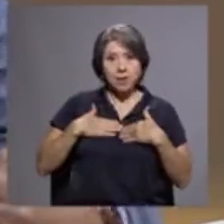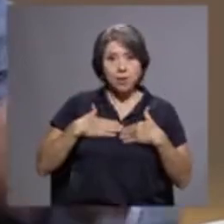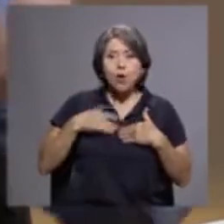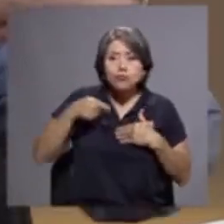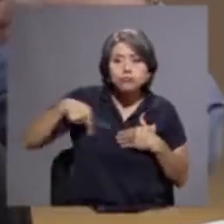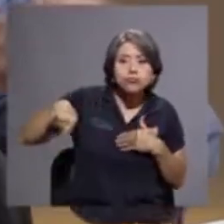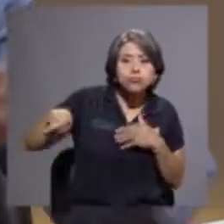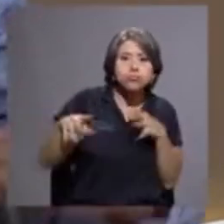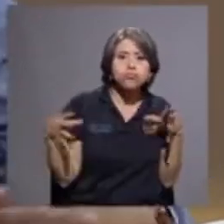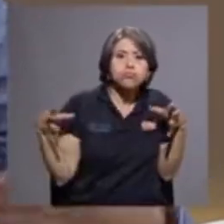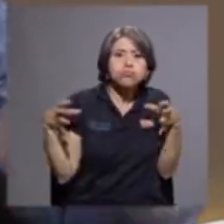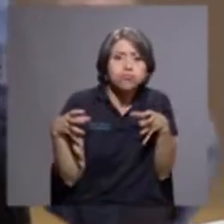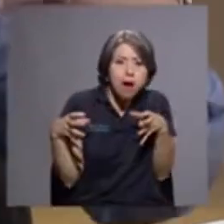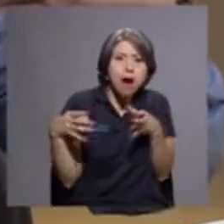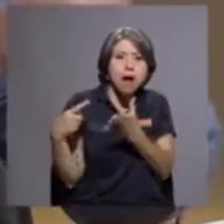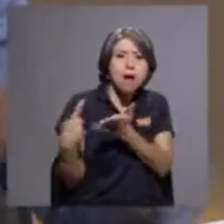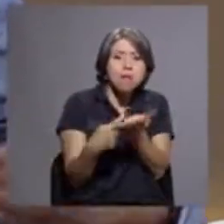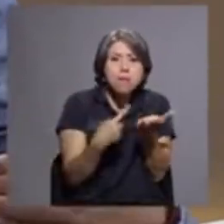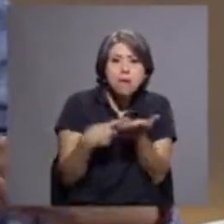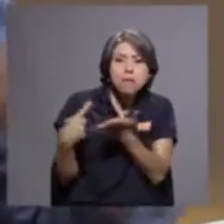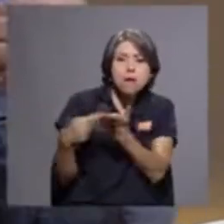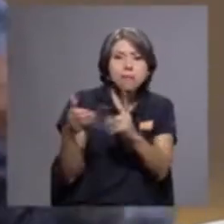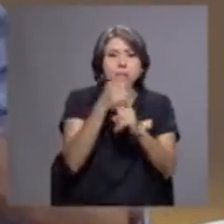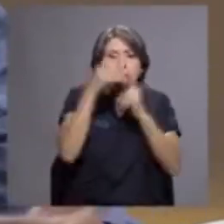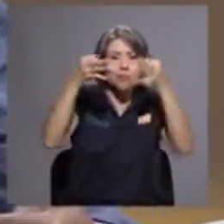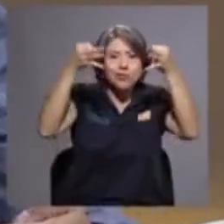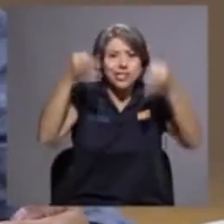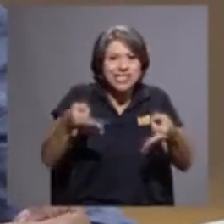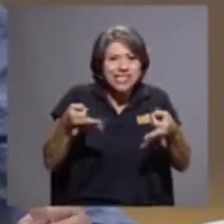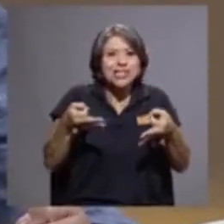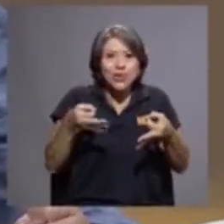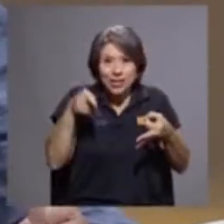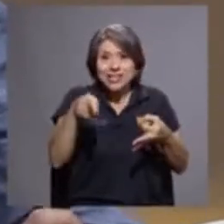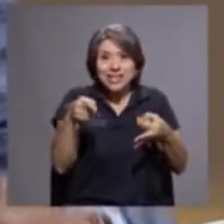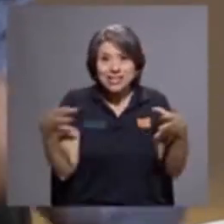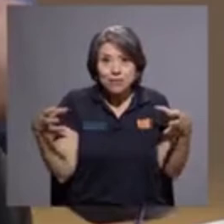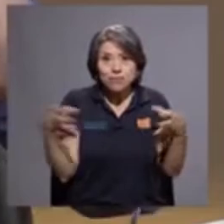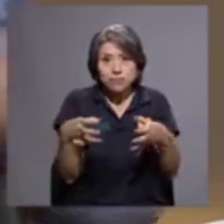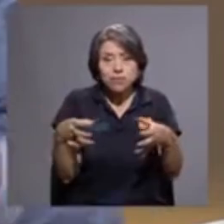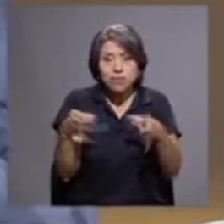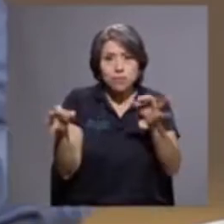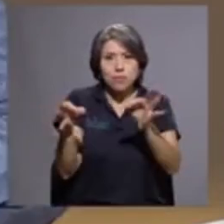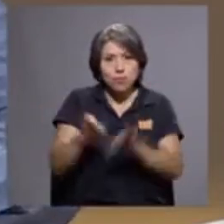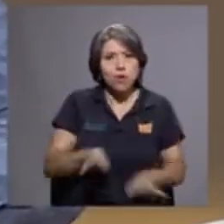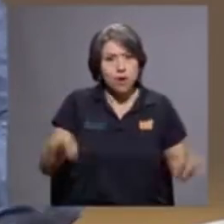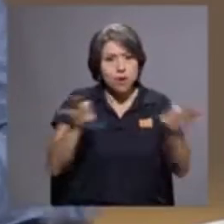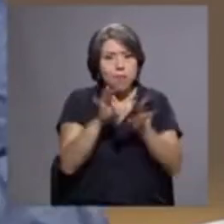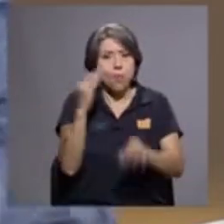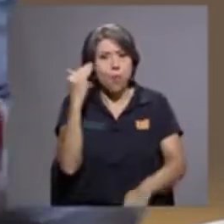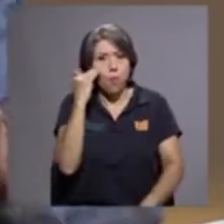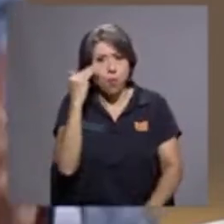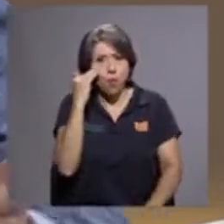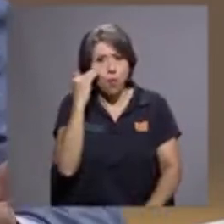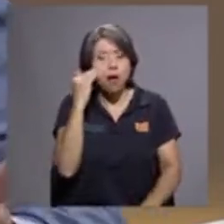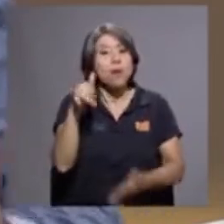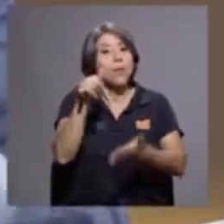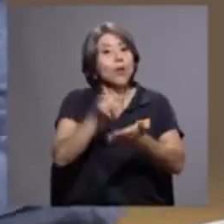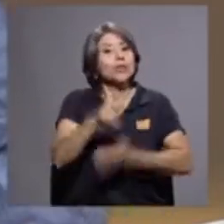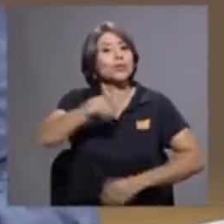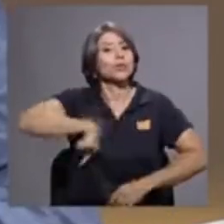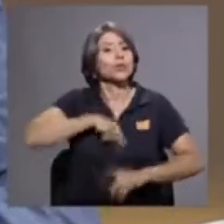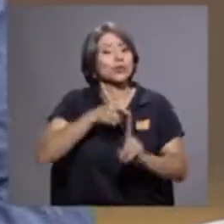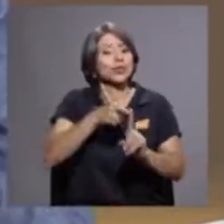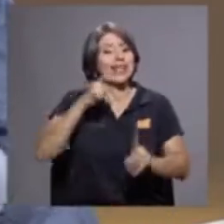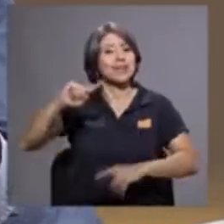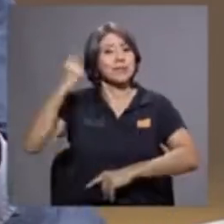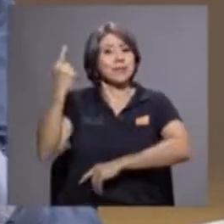tomando decisiones en conjunto, como un órgano, eso es una cosa muy importante, ¿verdad? Y por eso es que nosotros establecemos desde el primer día